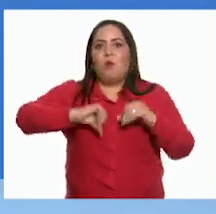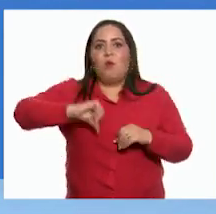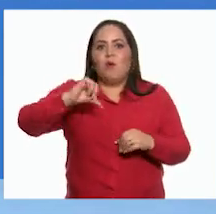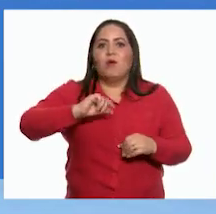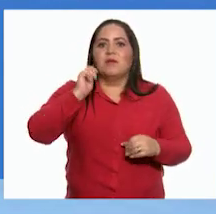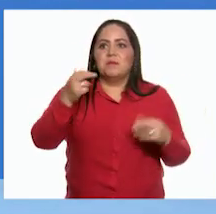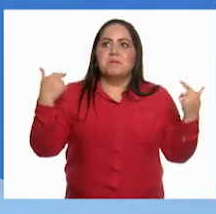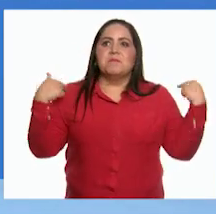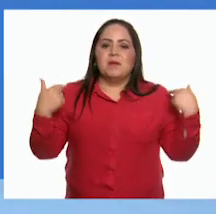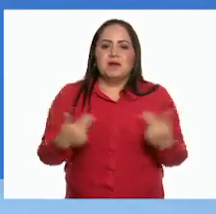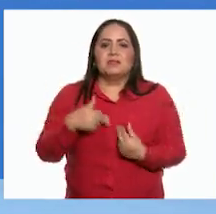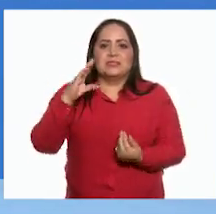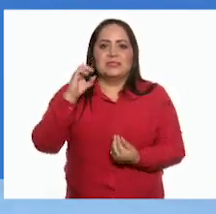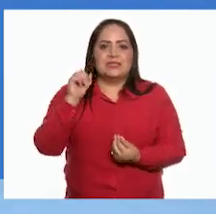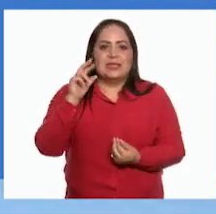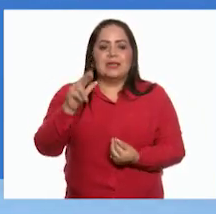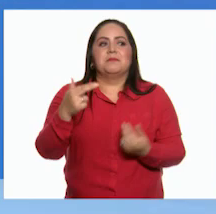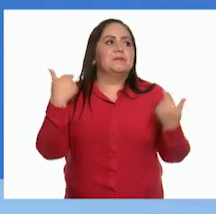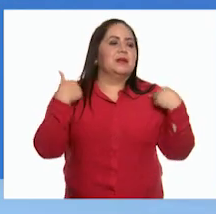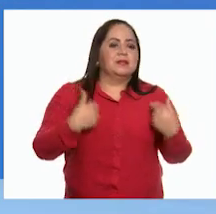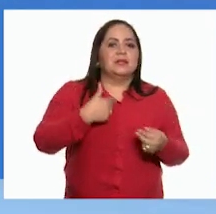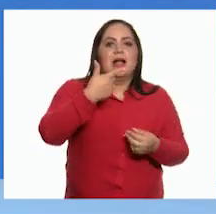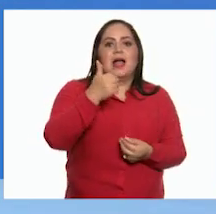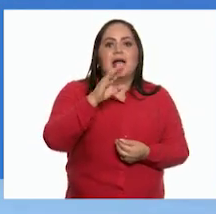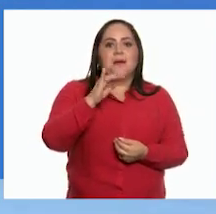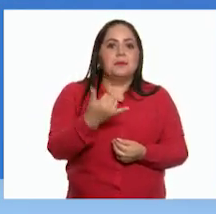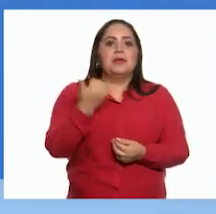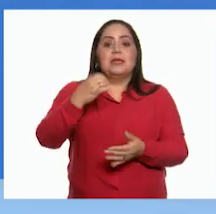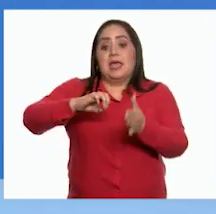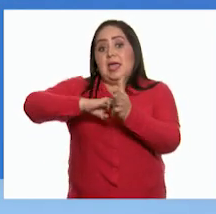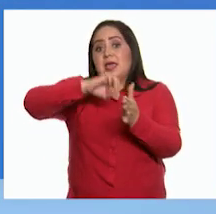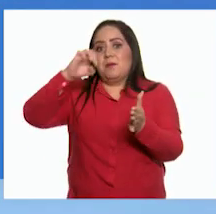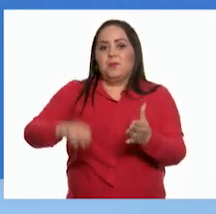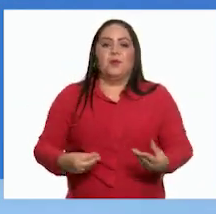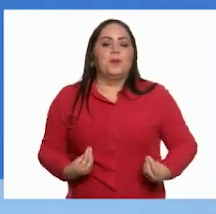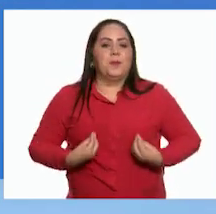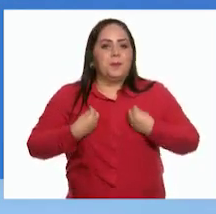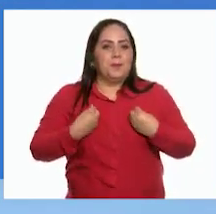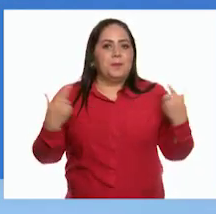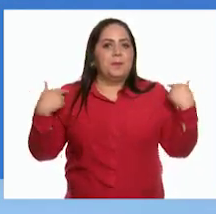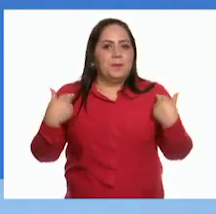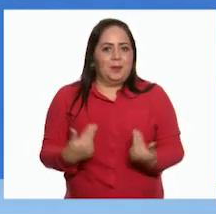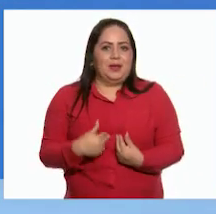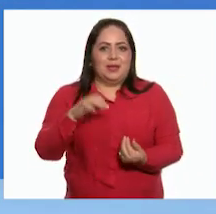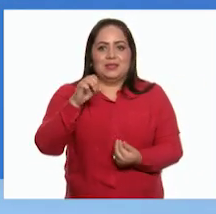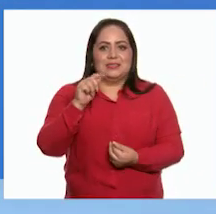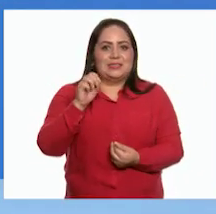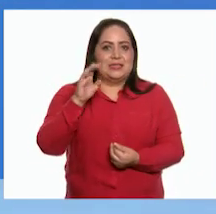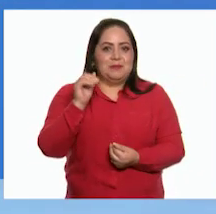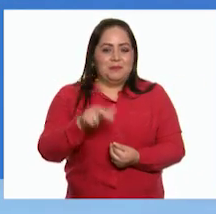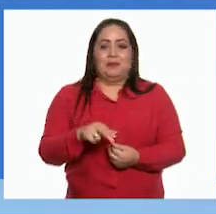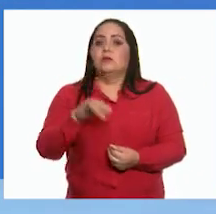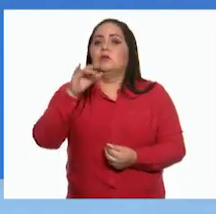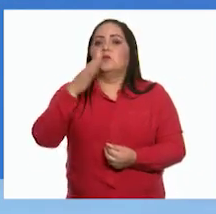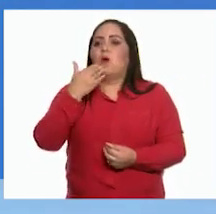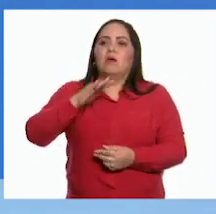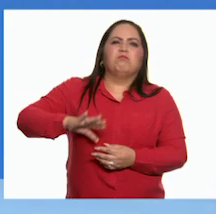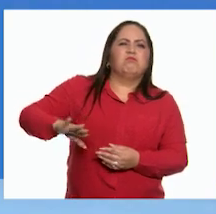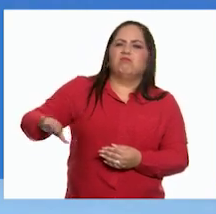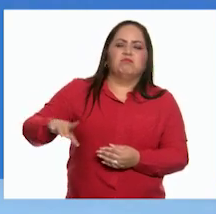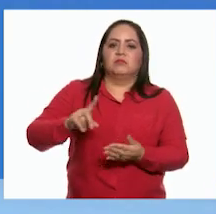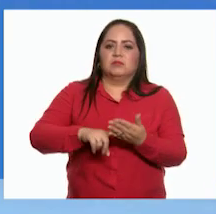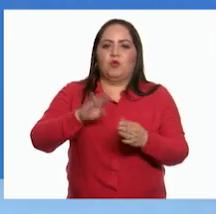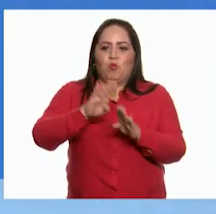El maestro César, la maestra Gaby Y el ejemplo de vida del maestro Esteban Sin dejar a lado